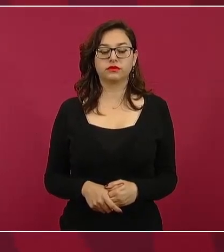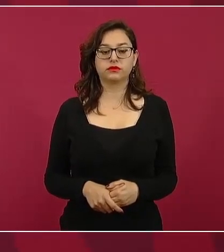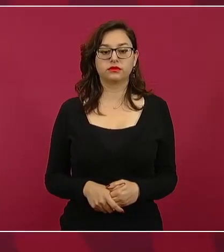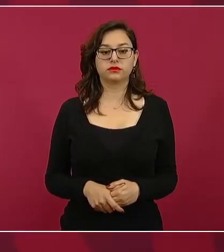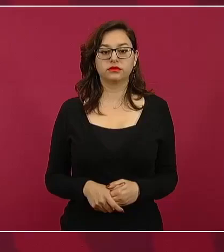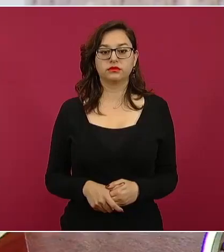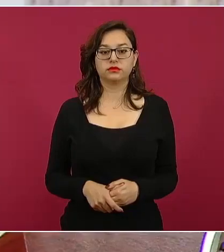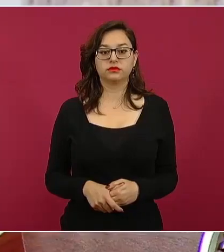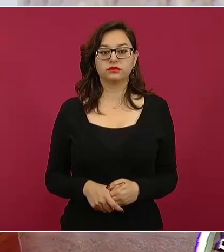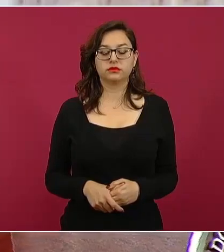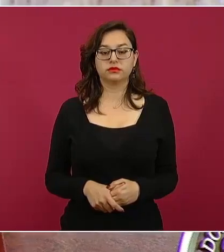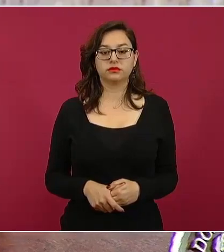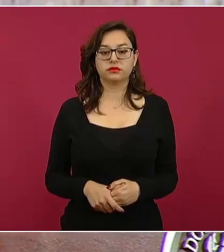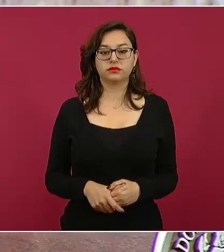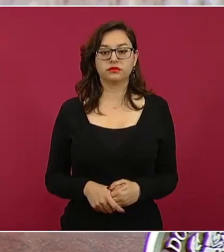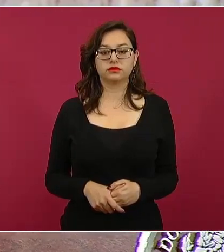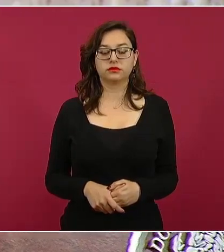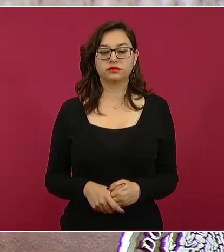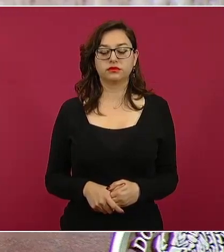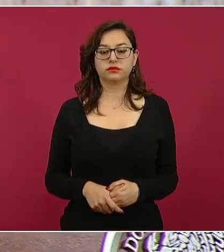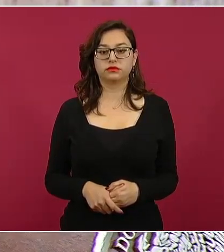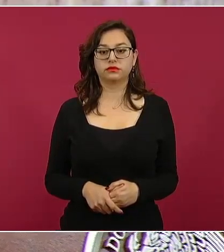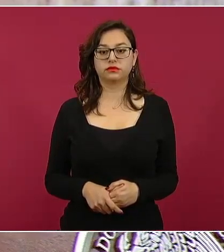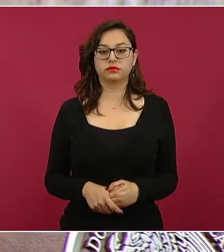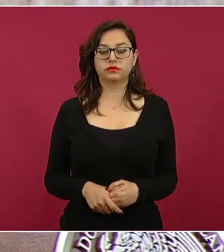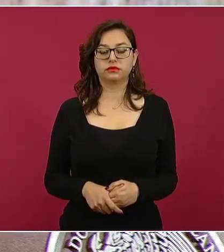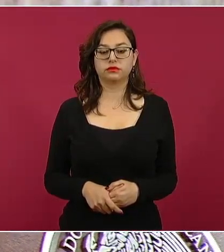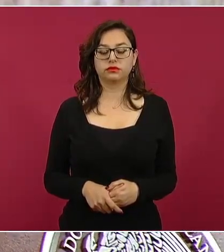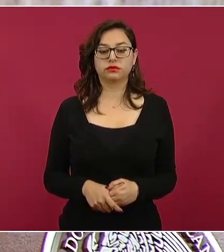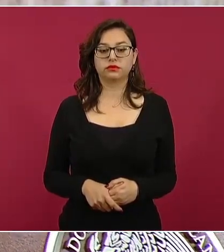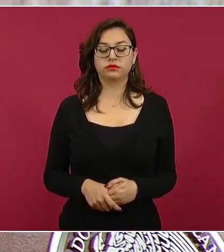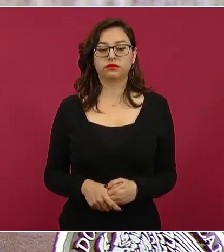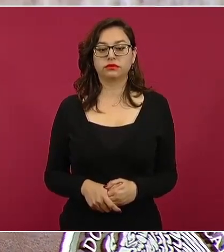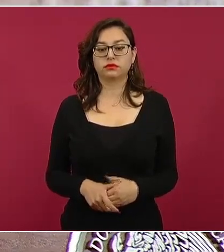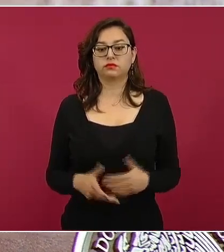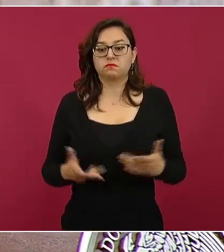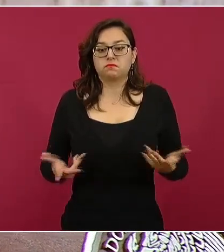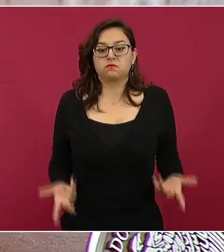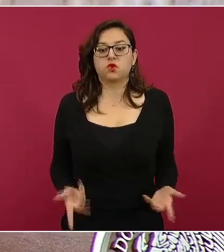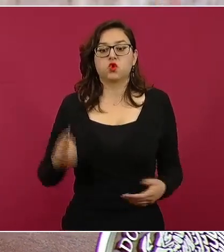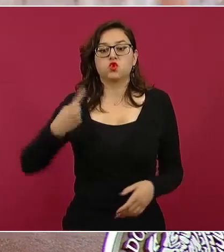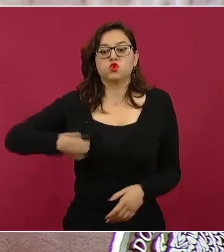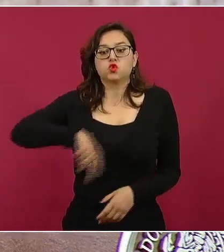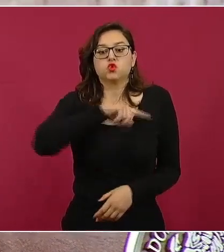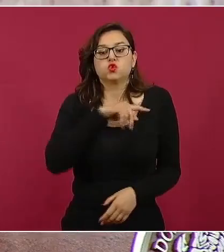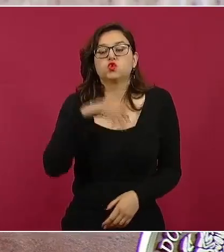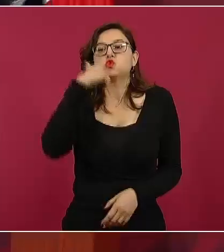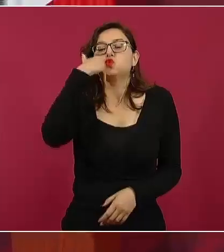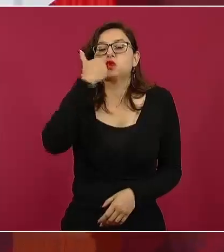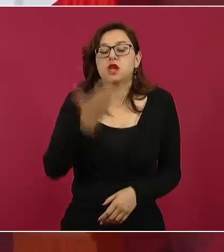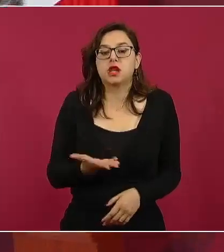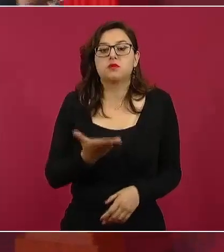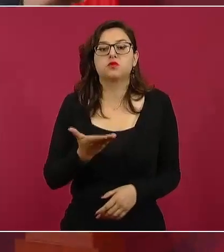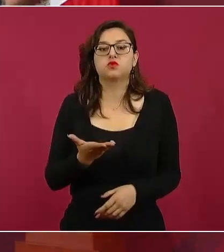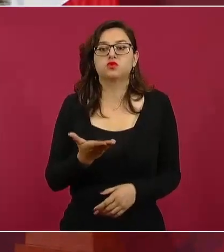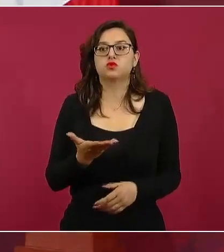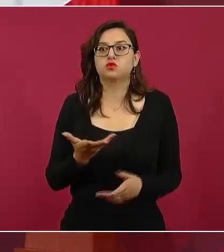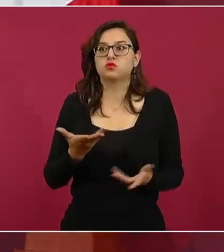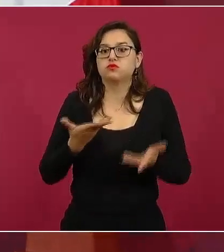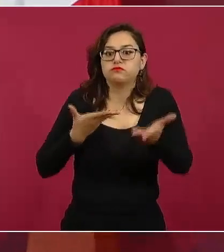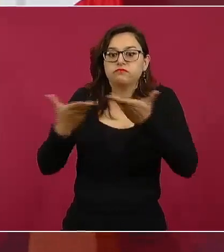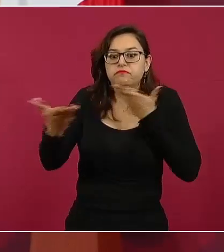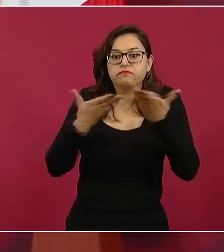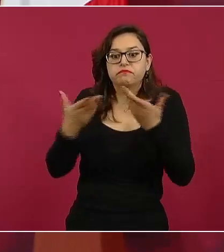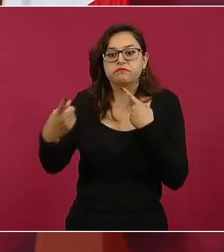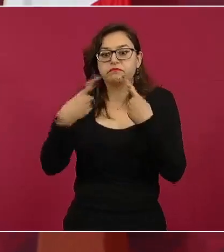de poder hablar con las partes en conflicto.